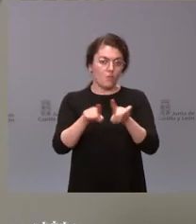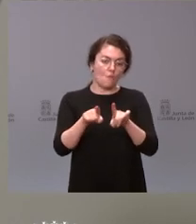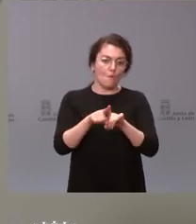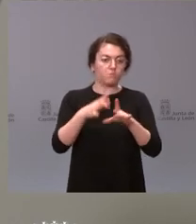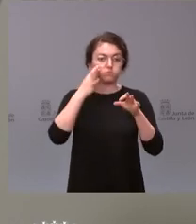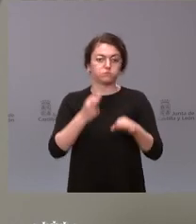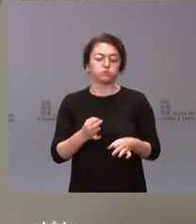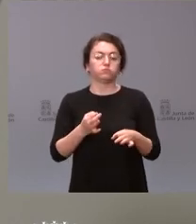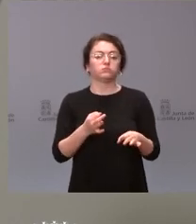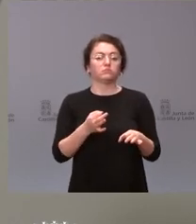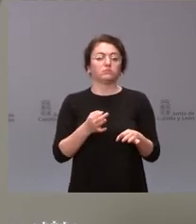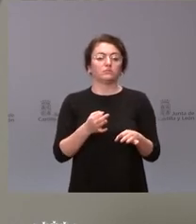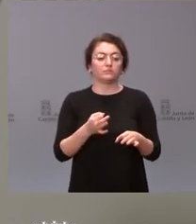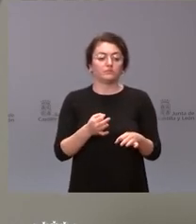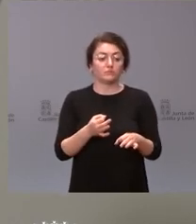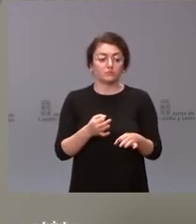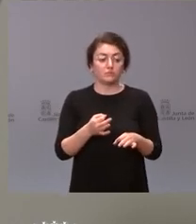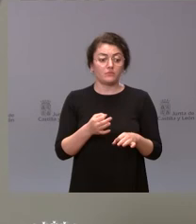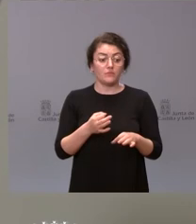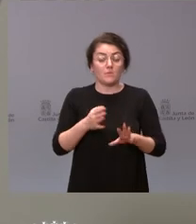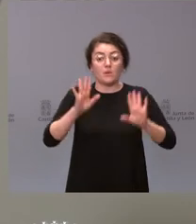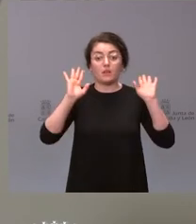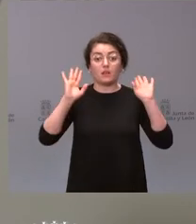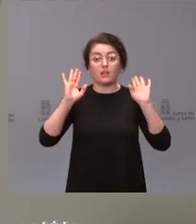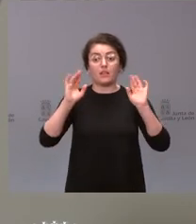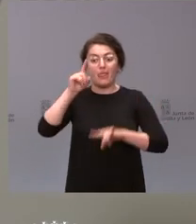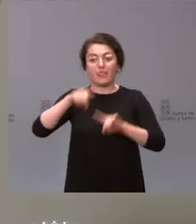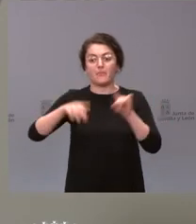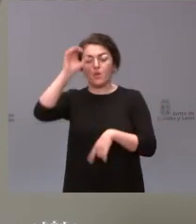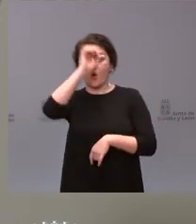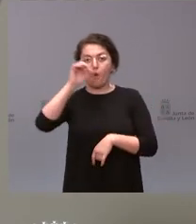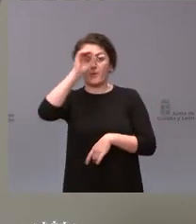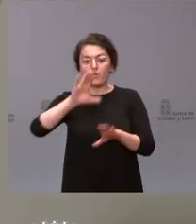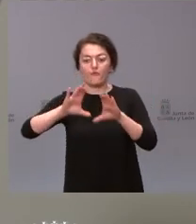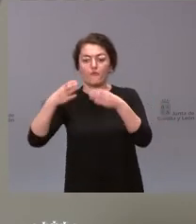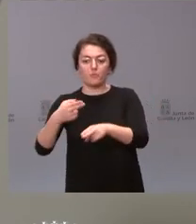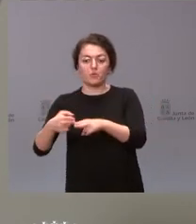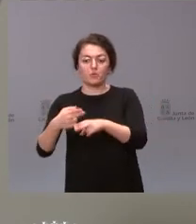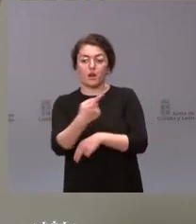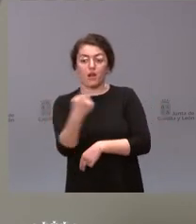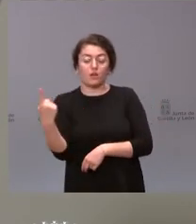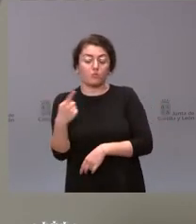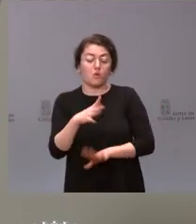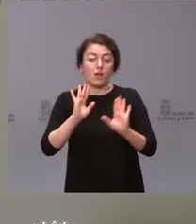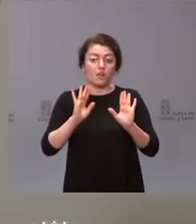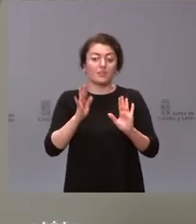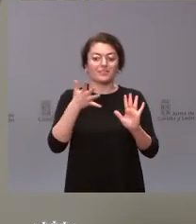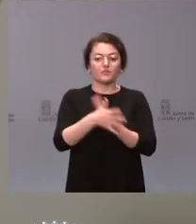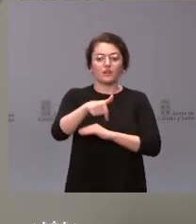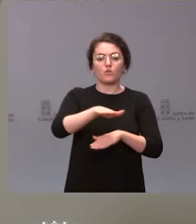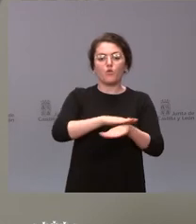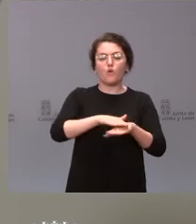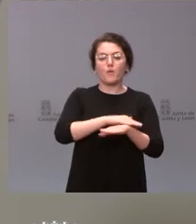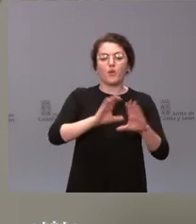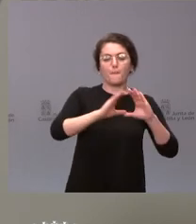respetuosa también con la opinión que pueda tener cada una de las formaciones políticas ustedes saben que este es un gobierno de dos partidos lo que significa que somos un gobierno en las